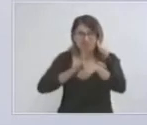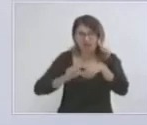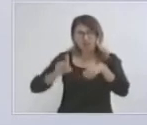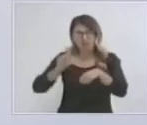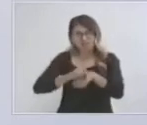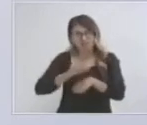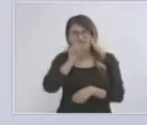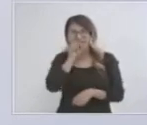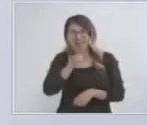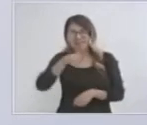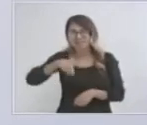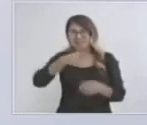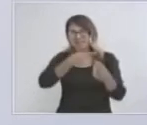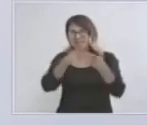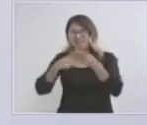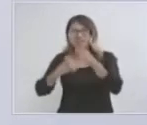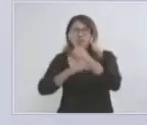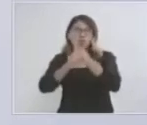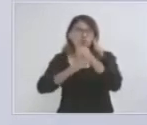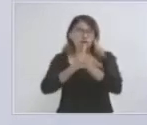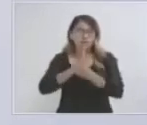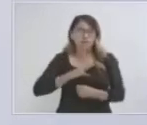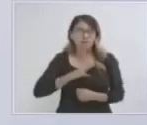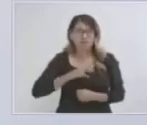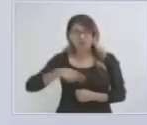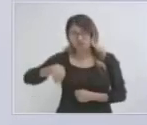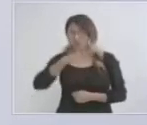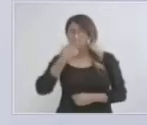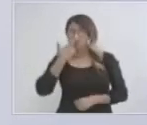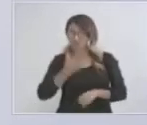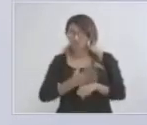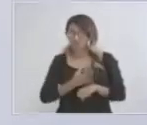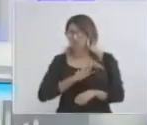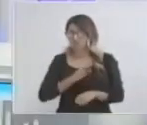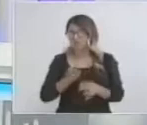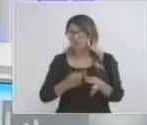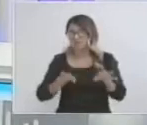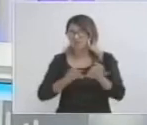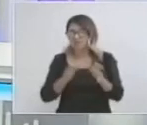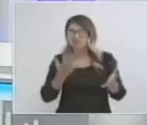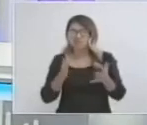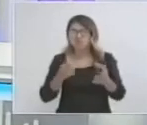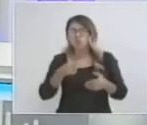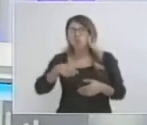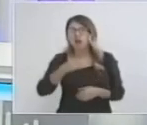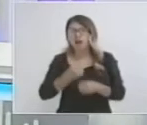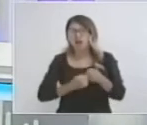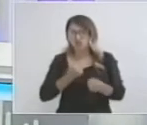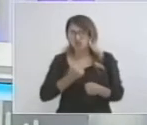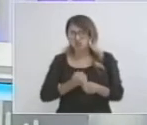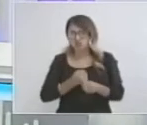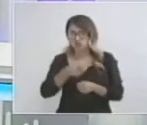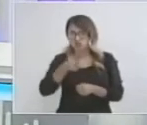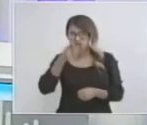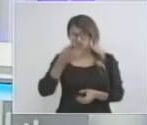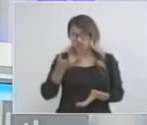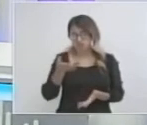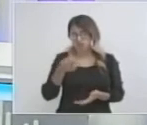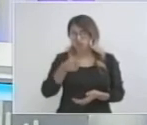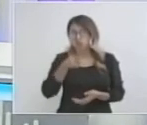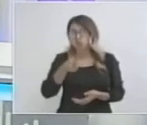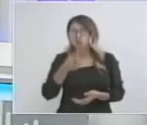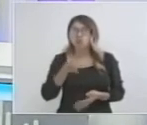acontecimientos a nivel nacional también tienen una influencia muy importante. ¿Cuántos años usted directamente